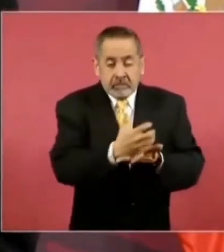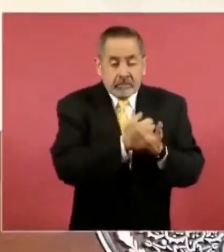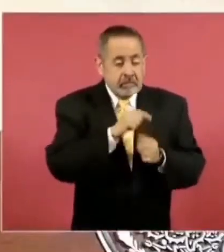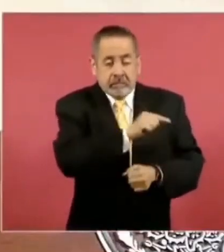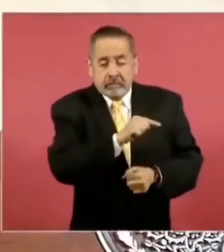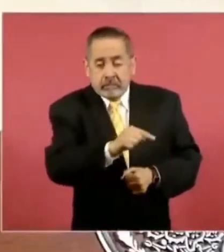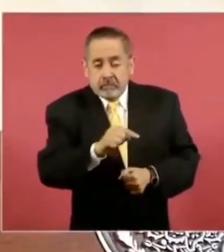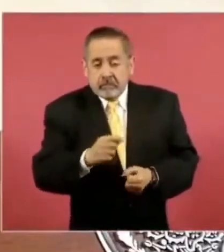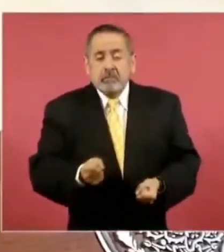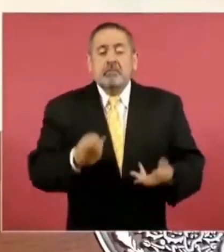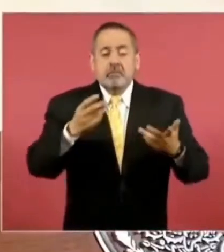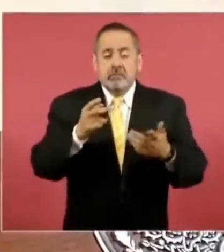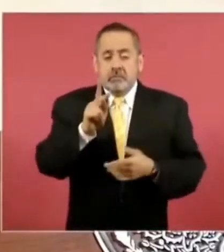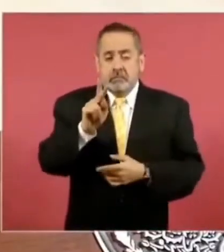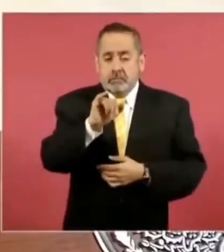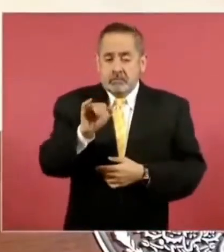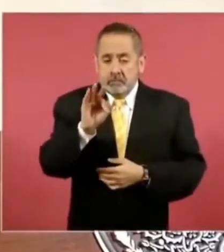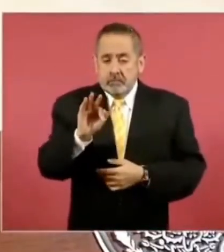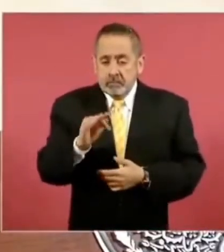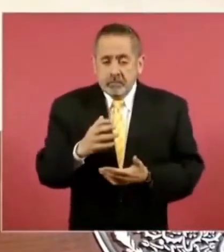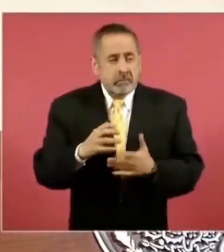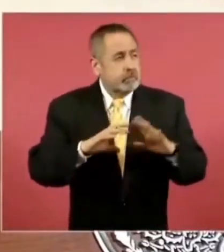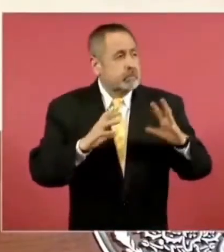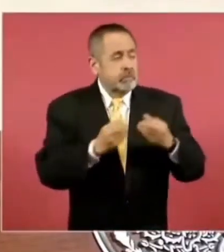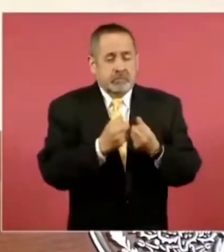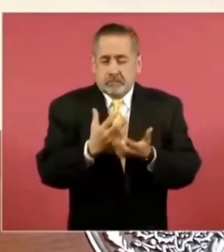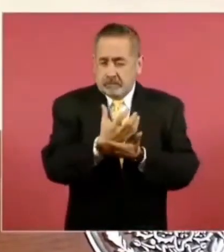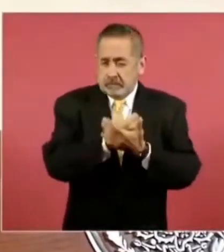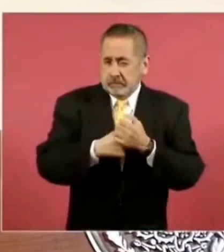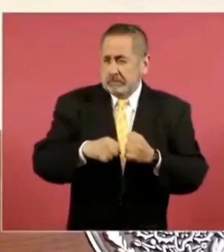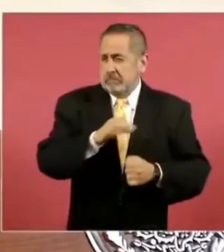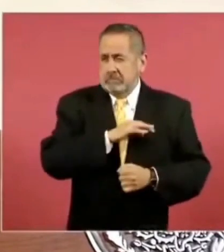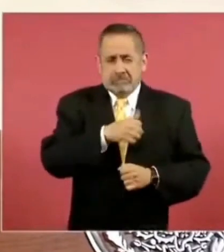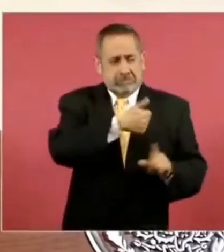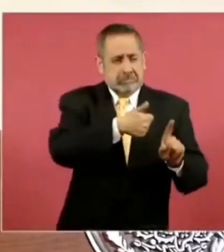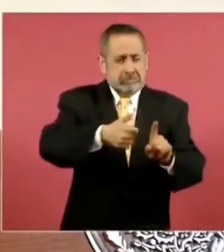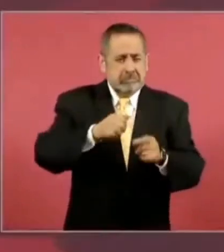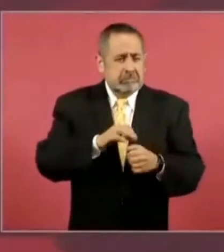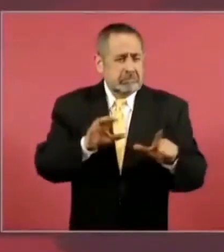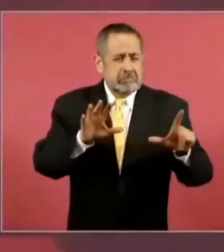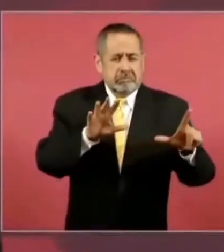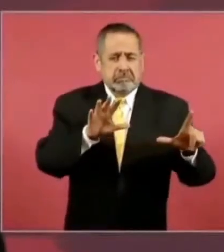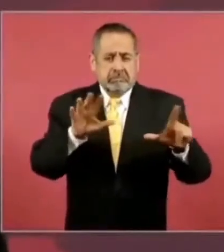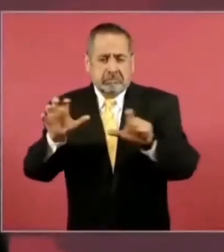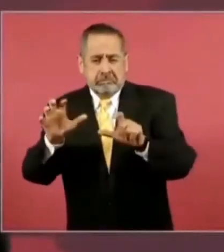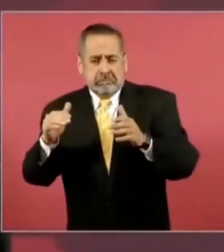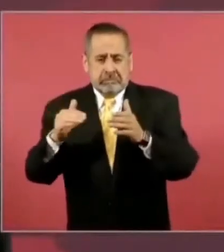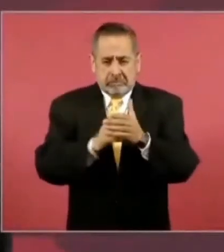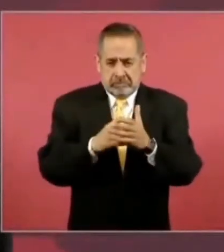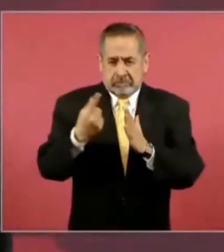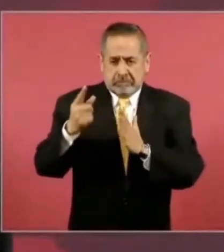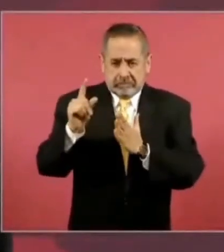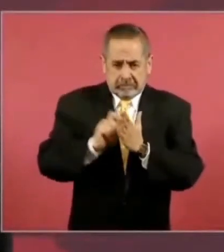total como 700 mil pesos mensuales.